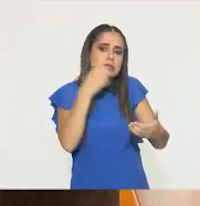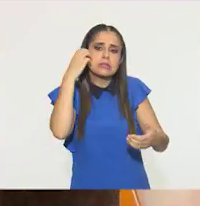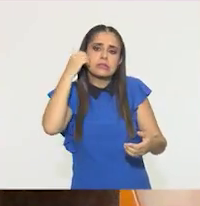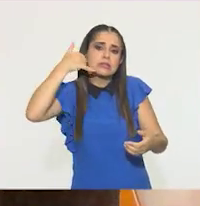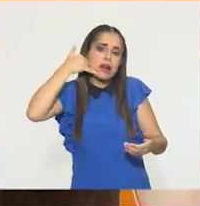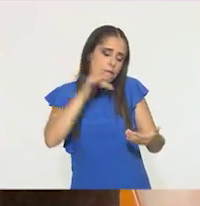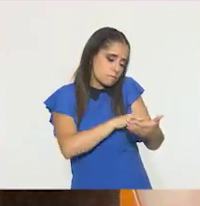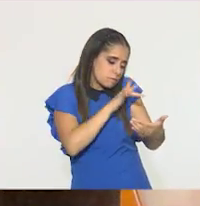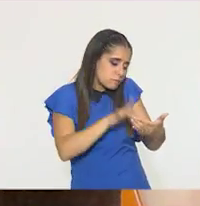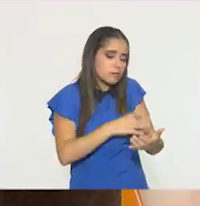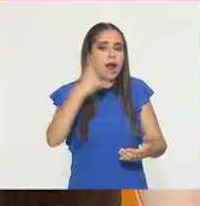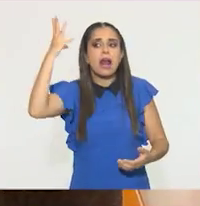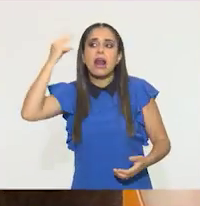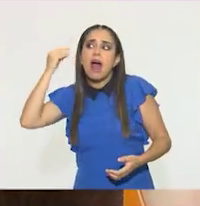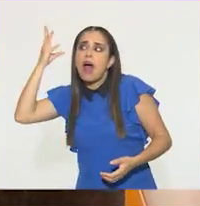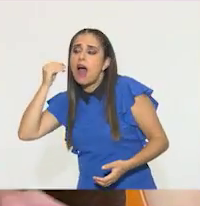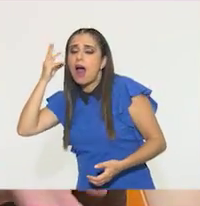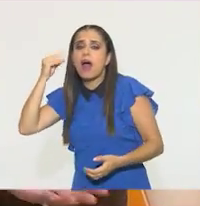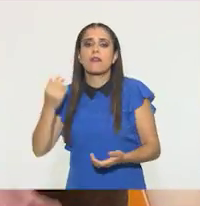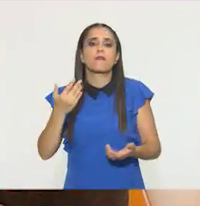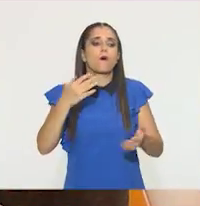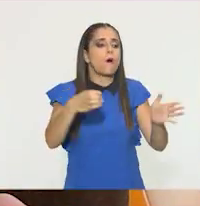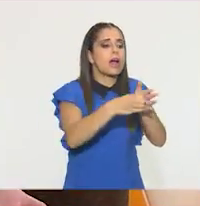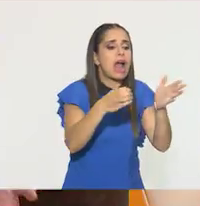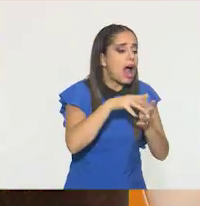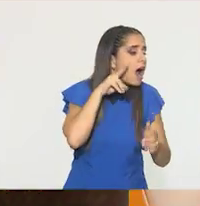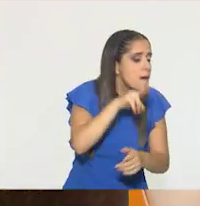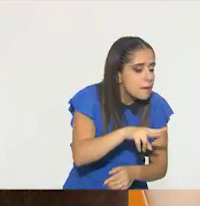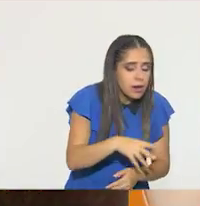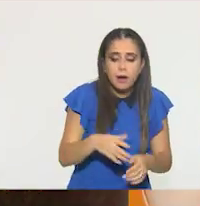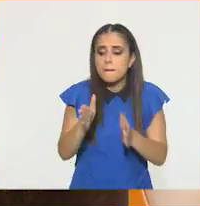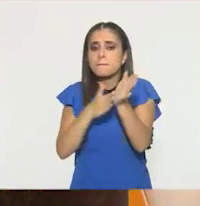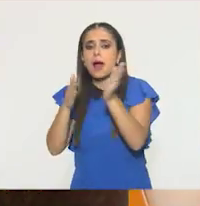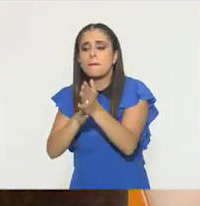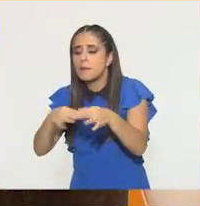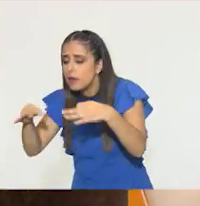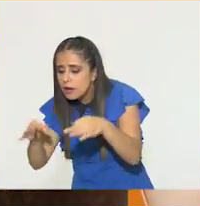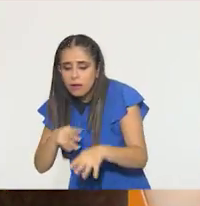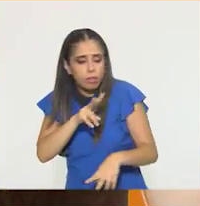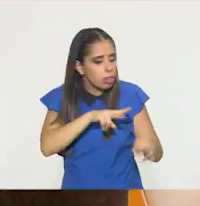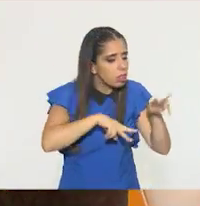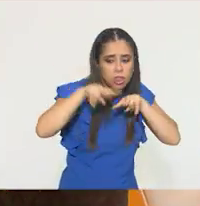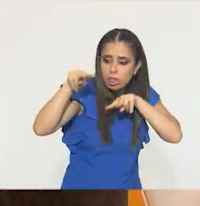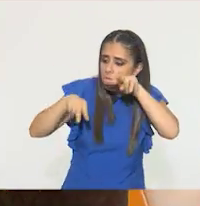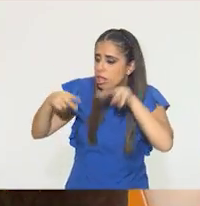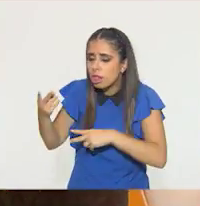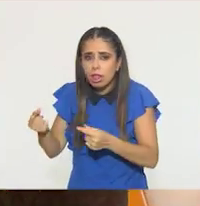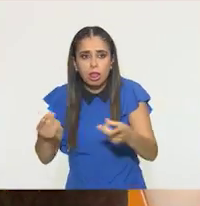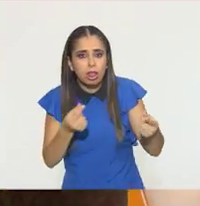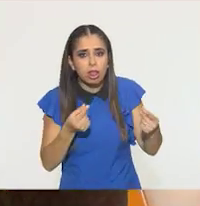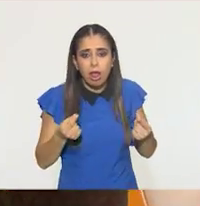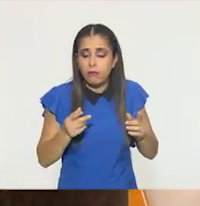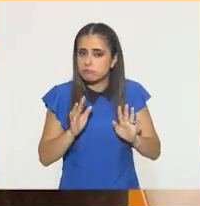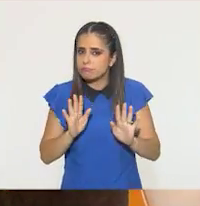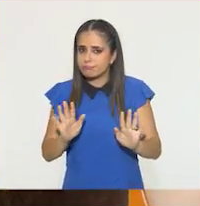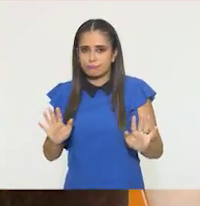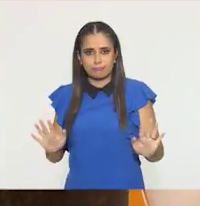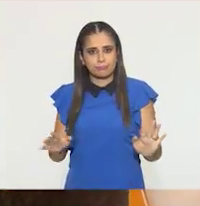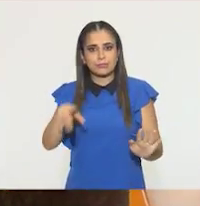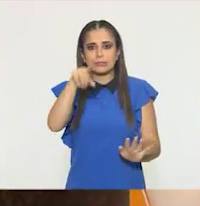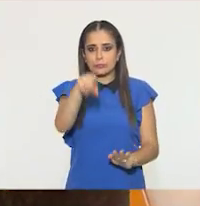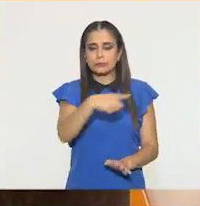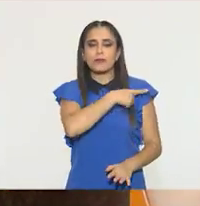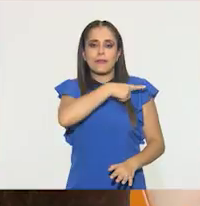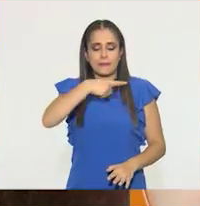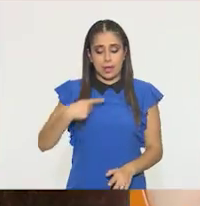radio. Hasta un papel, hasta una caja nos puede distraer. Entonces, si tenemos claro qué es lo que tenemos que hacer y retomamos